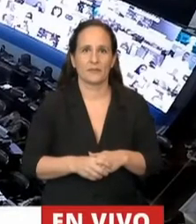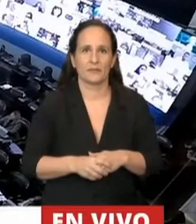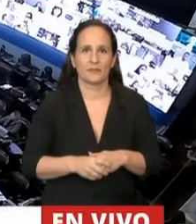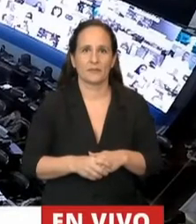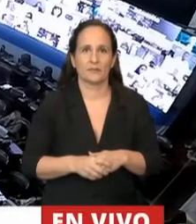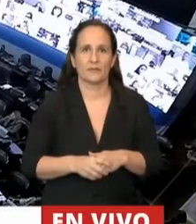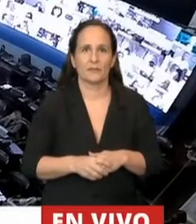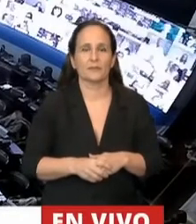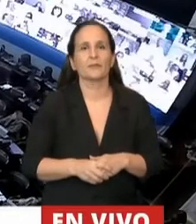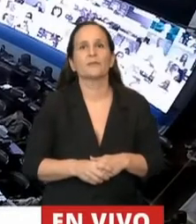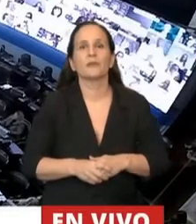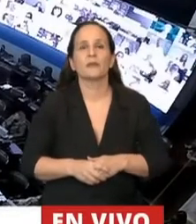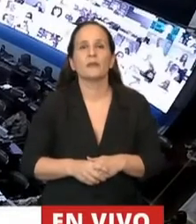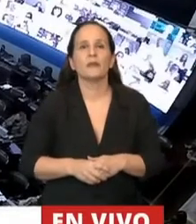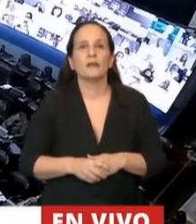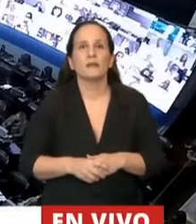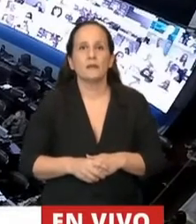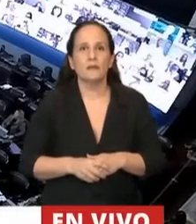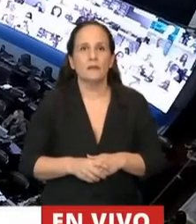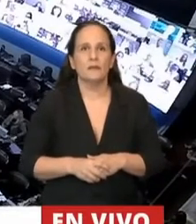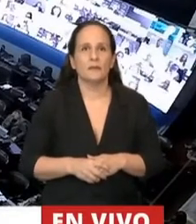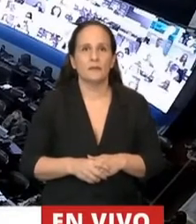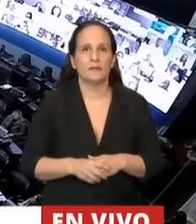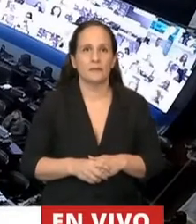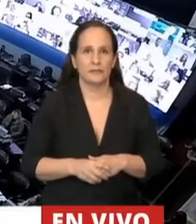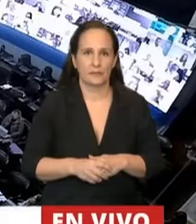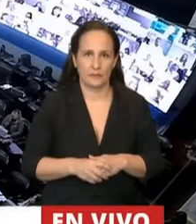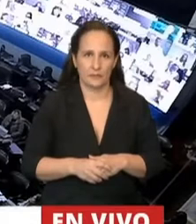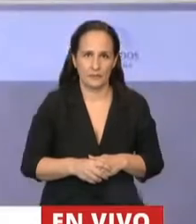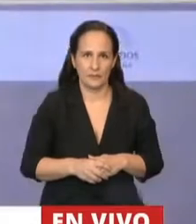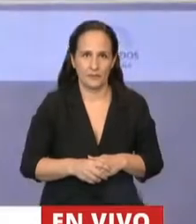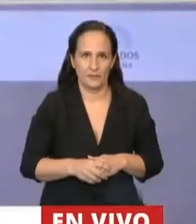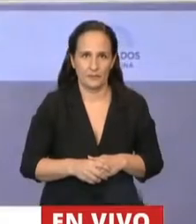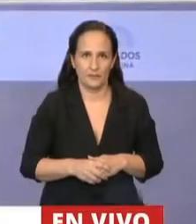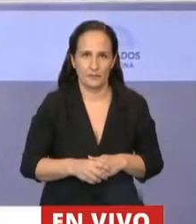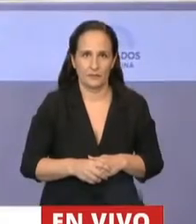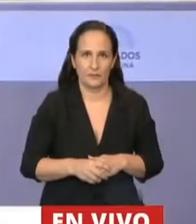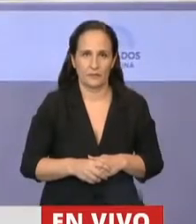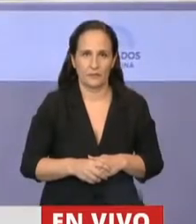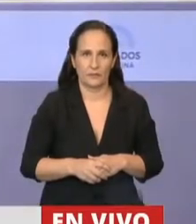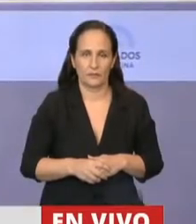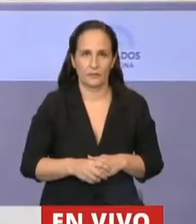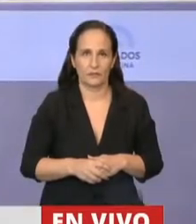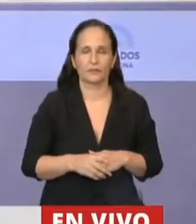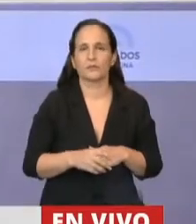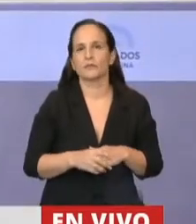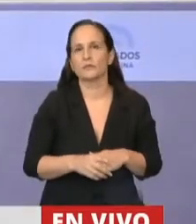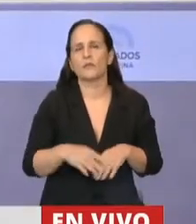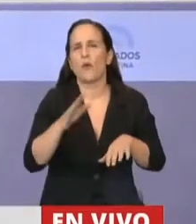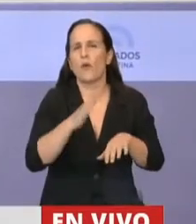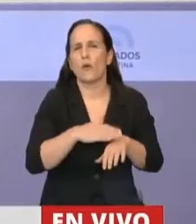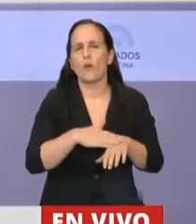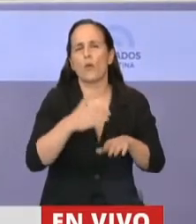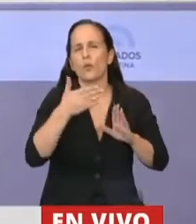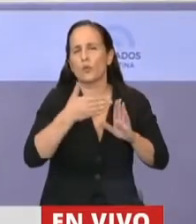Bueno, estamos con un tiempo transcurrido de lo que fue